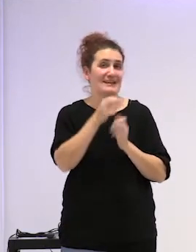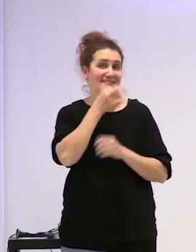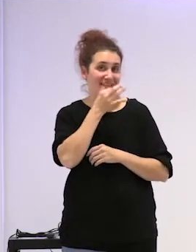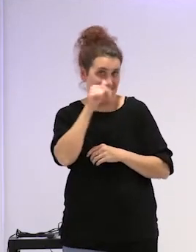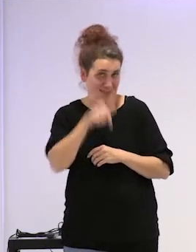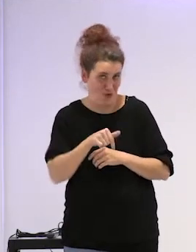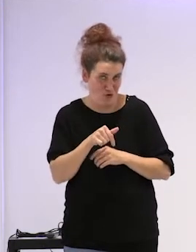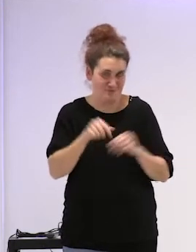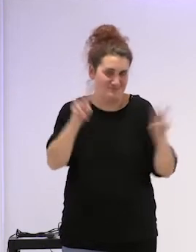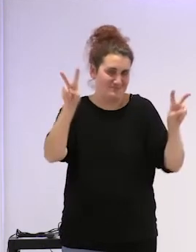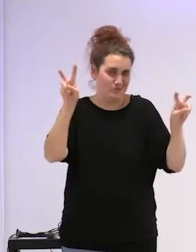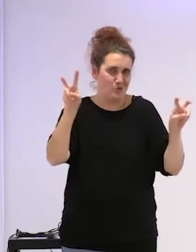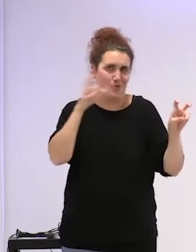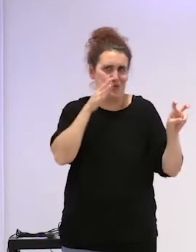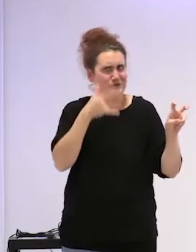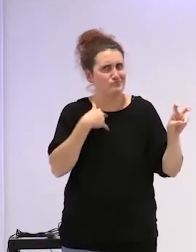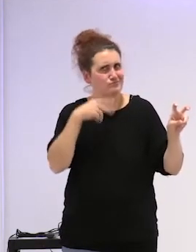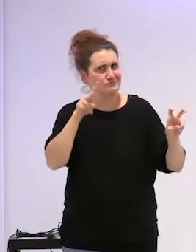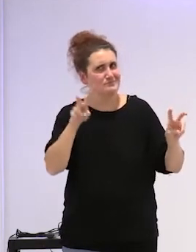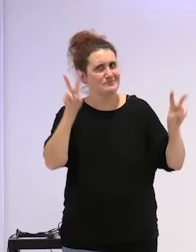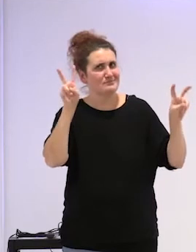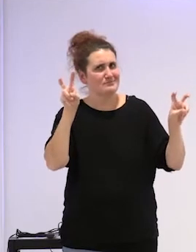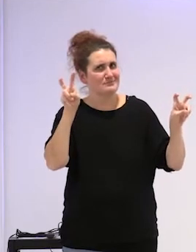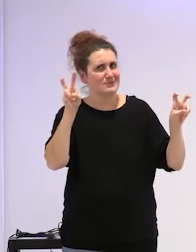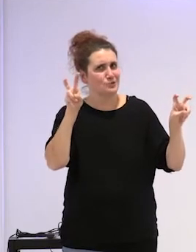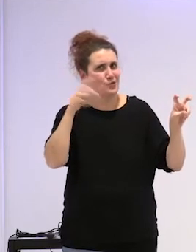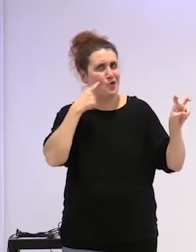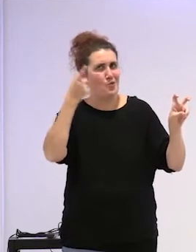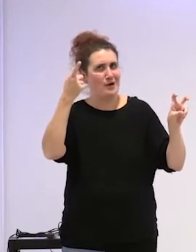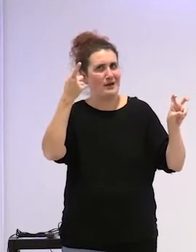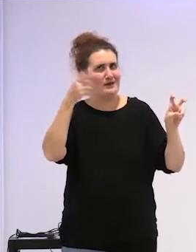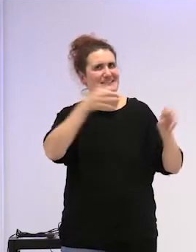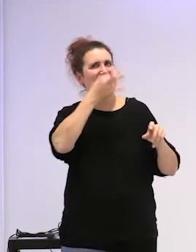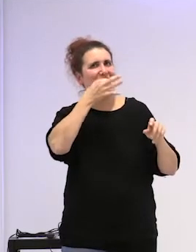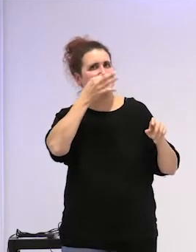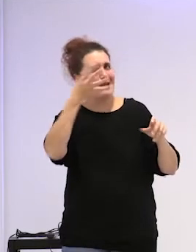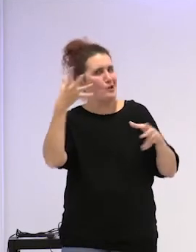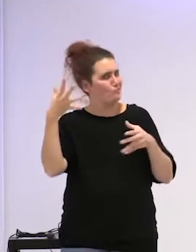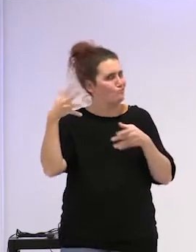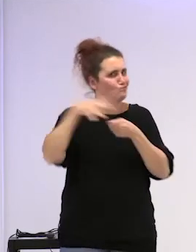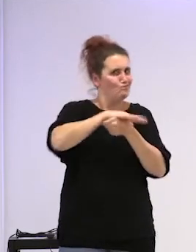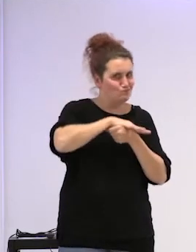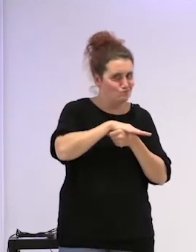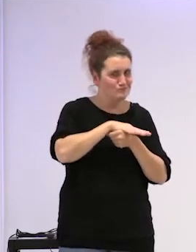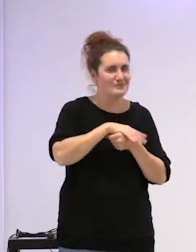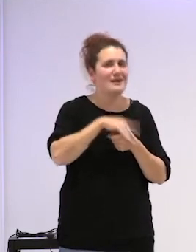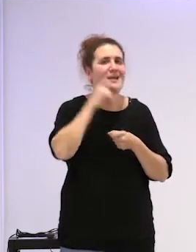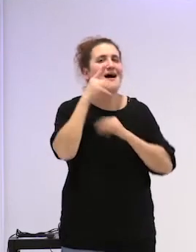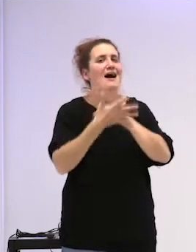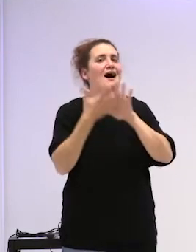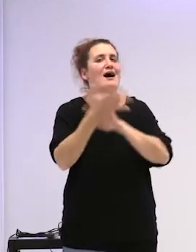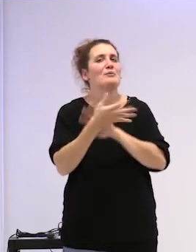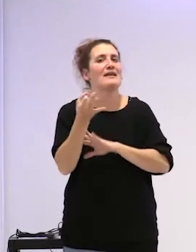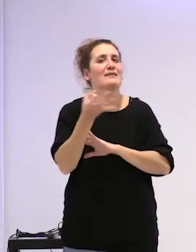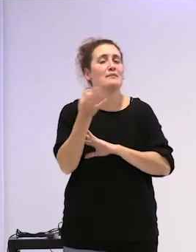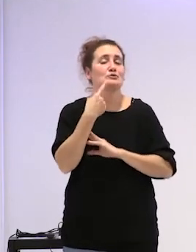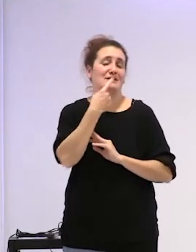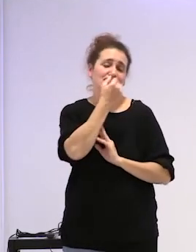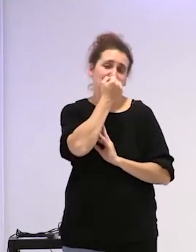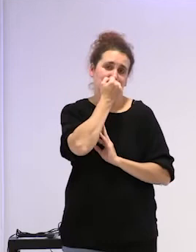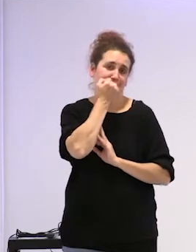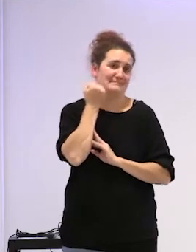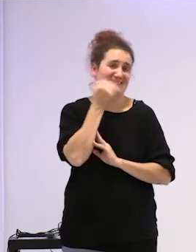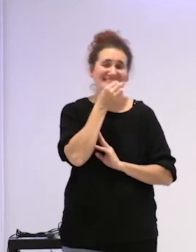porque es un título que encanta la tarde hay que hablar por supuesto del silencio